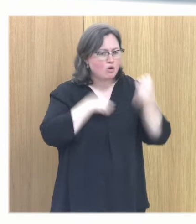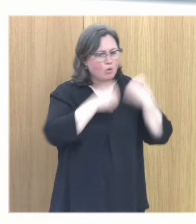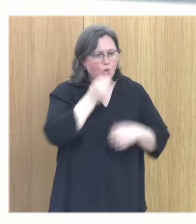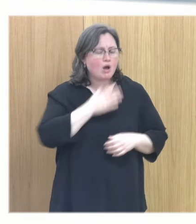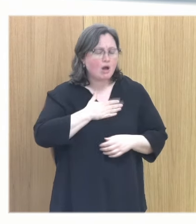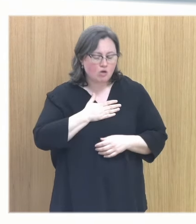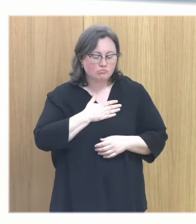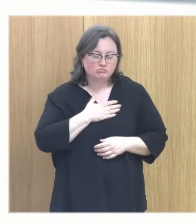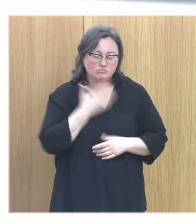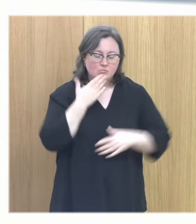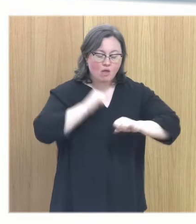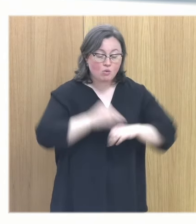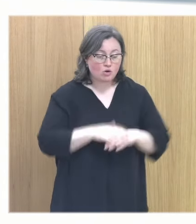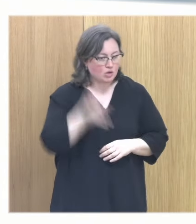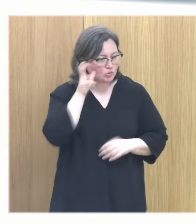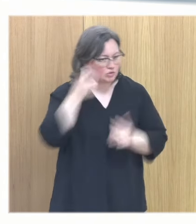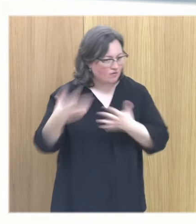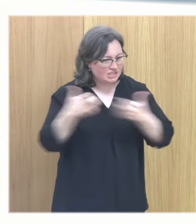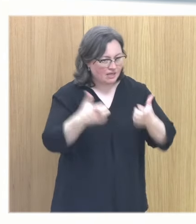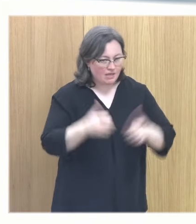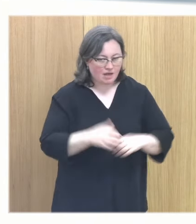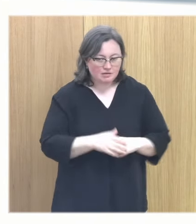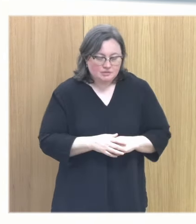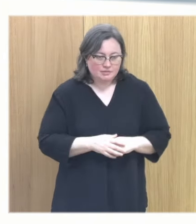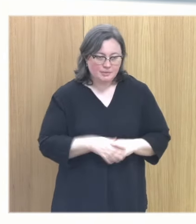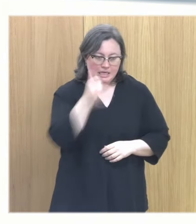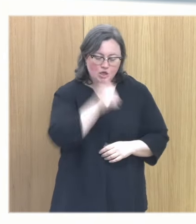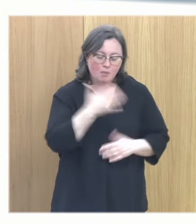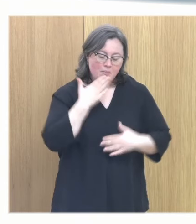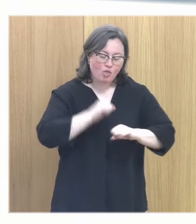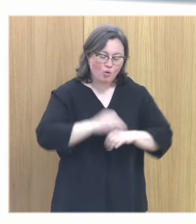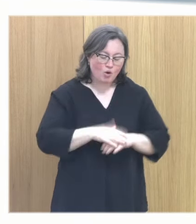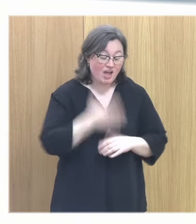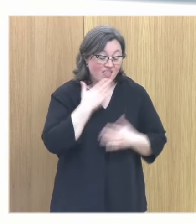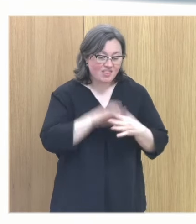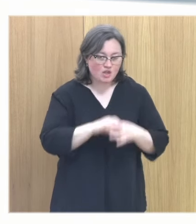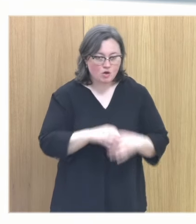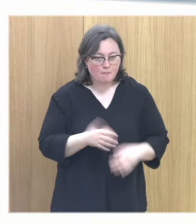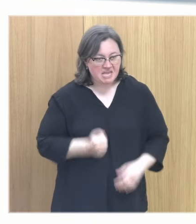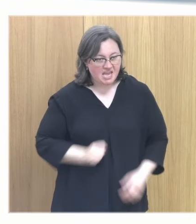que maduro cada vez que yo escucho esa frase maravillosa de que maduro es este niño para su edad digo mierda